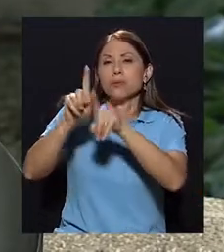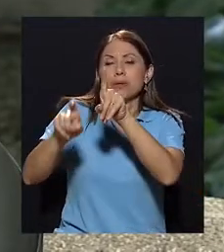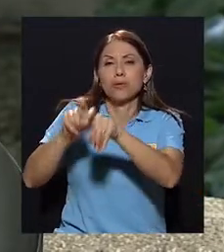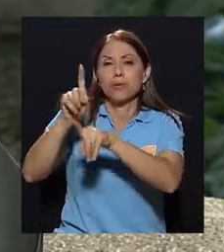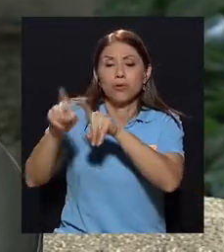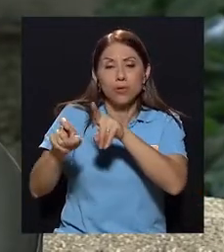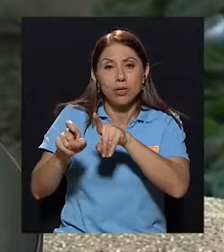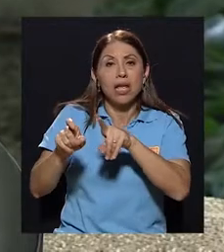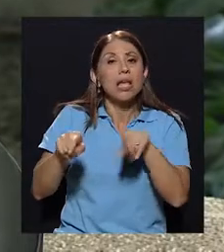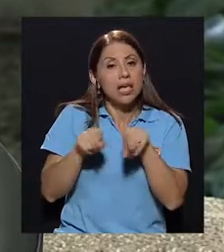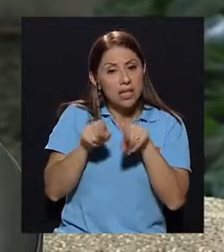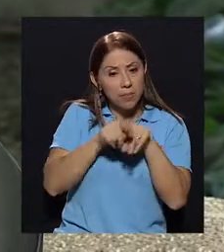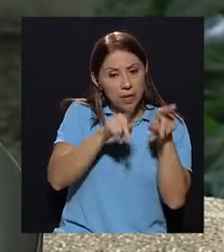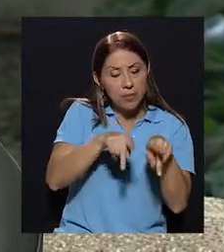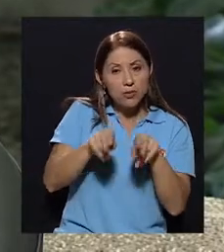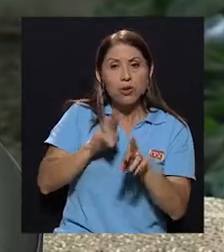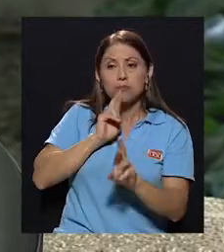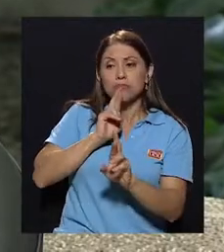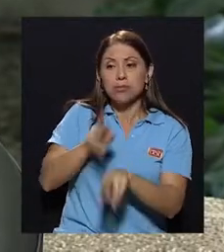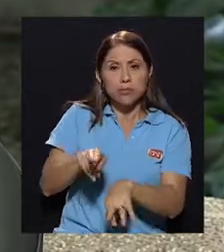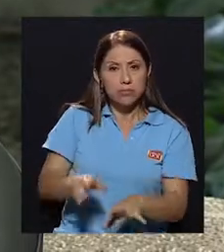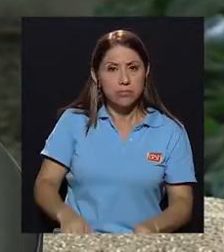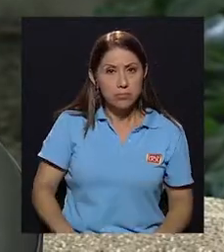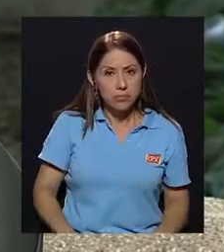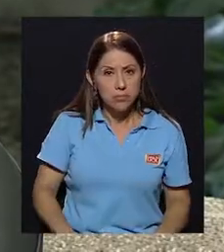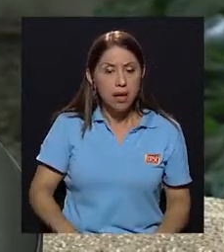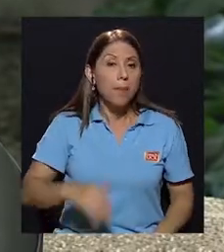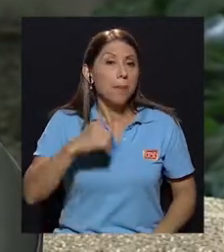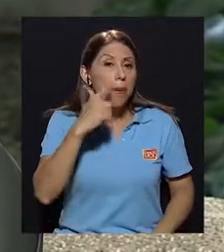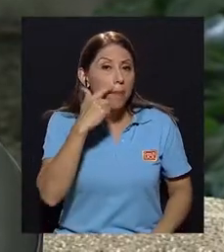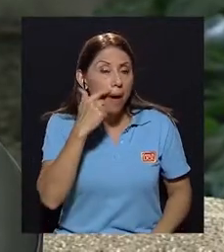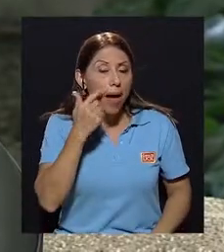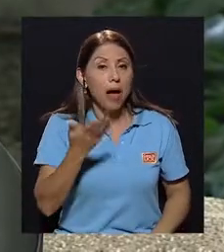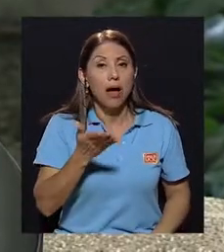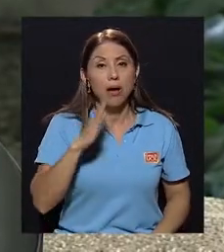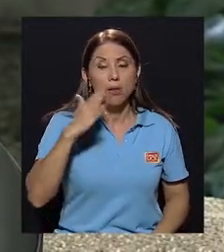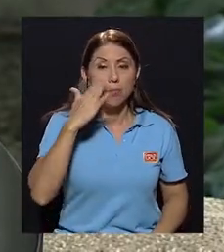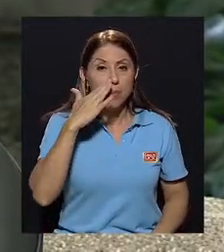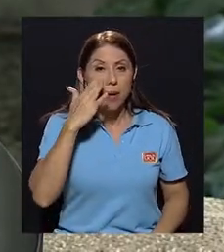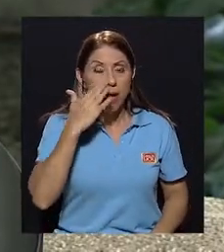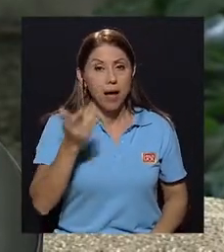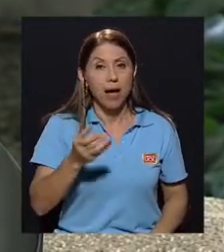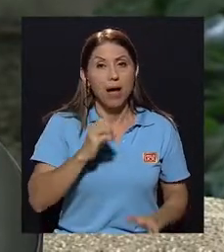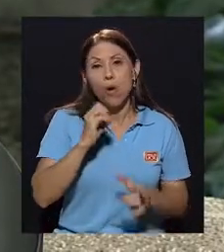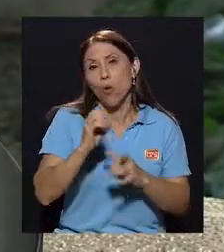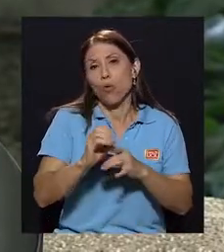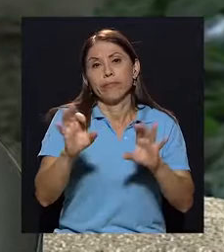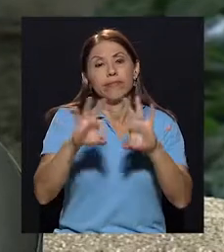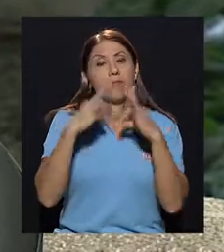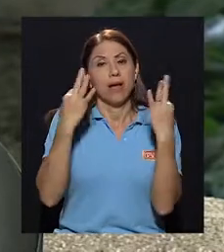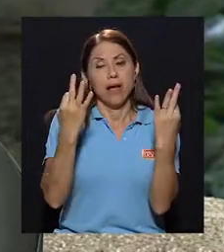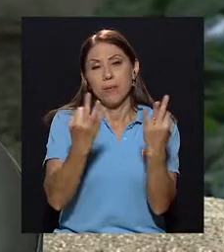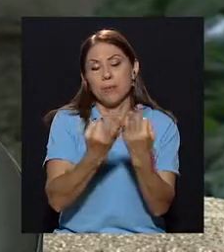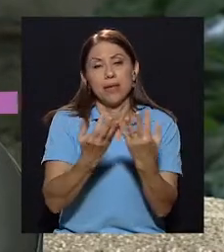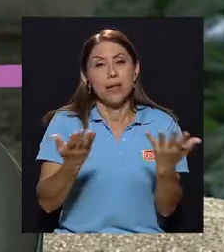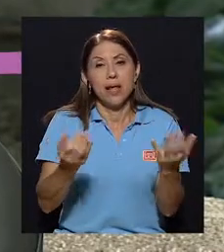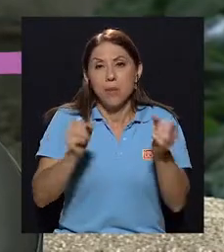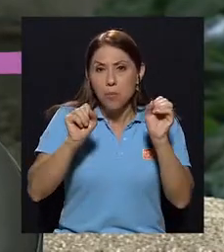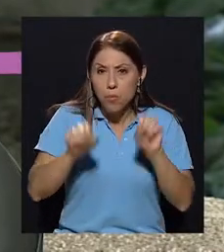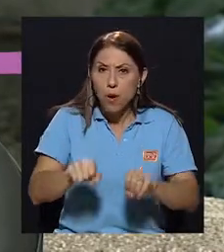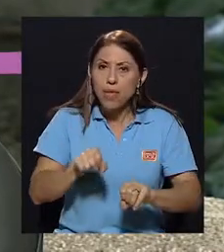encuentren respuestas, es decir, que papá, que mamá, que los familiares, que los que les toca ahora acompañar